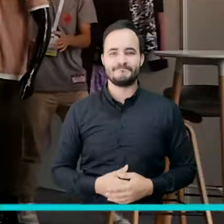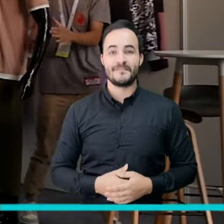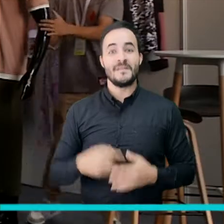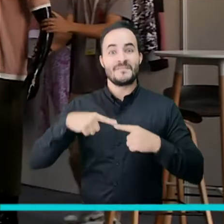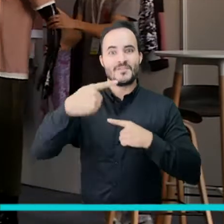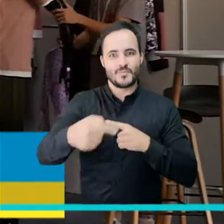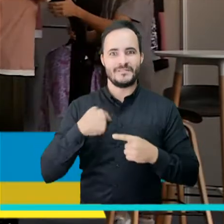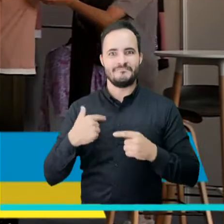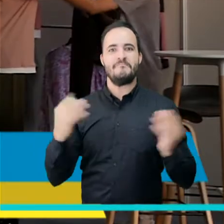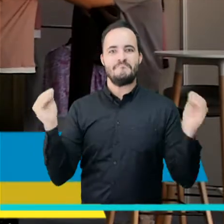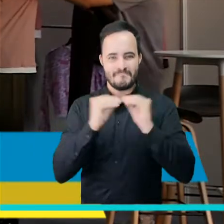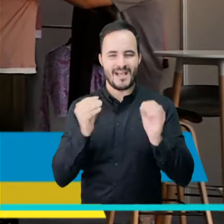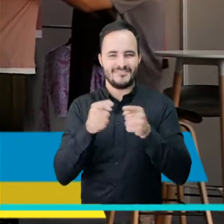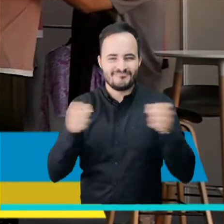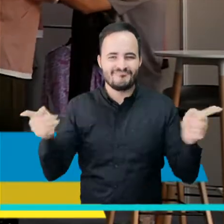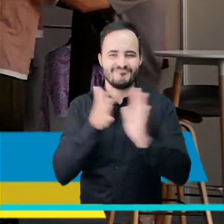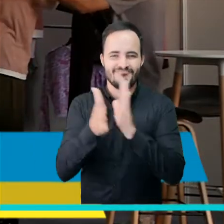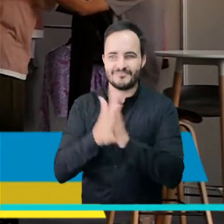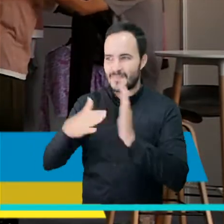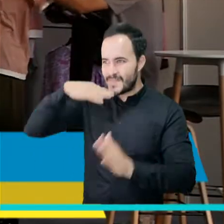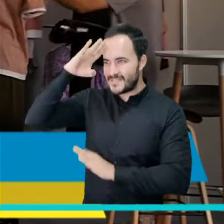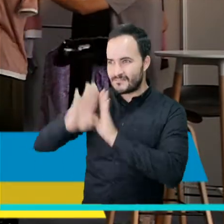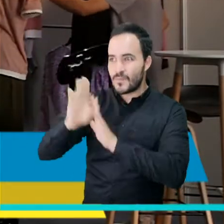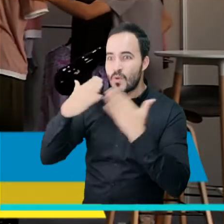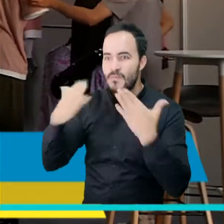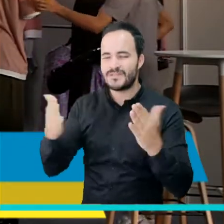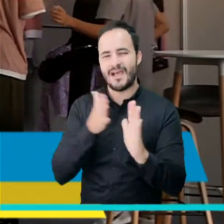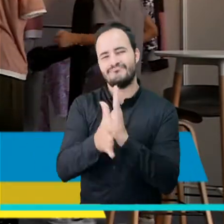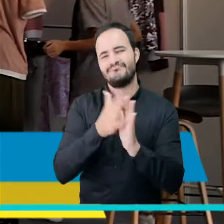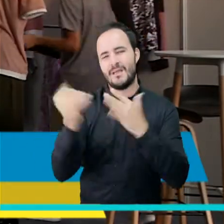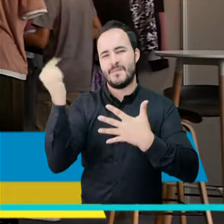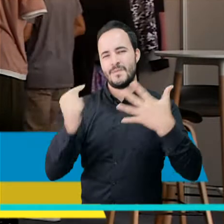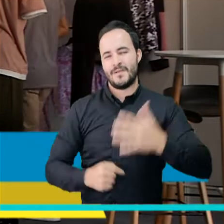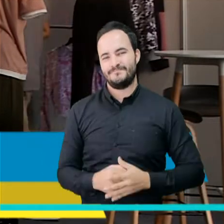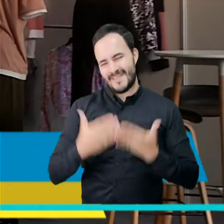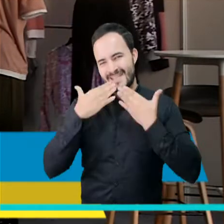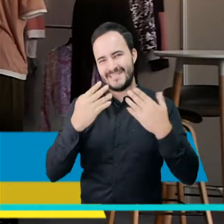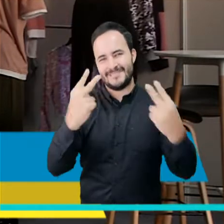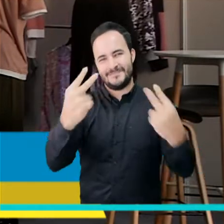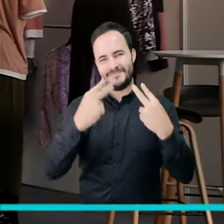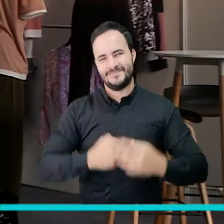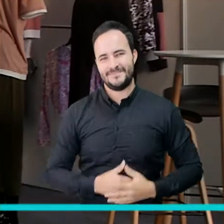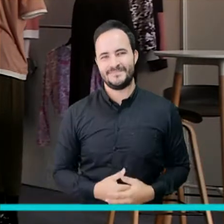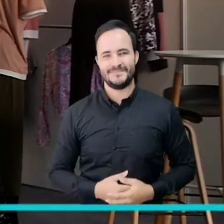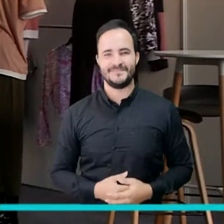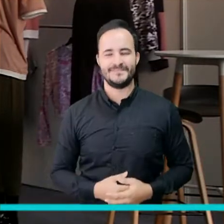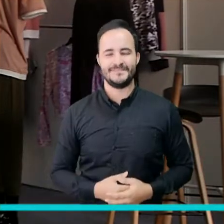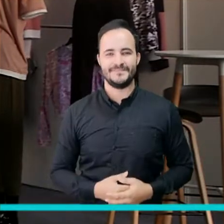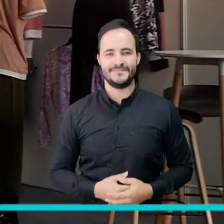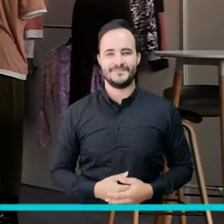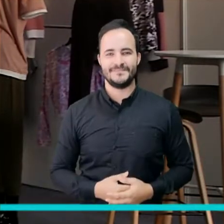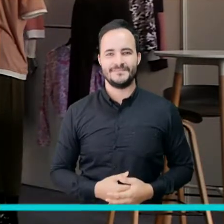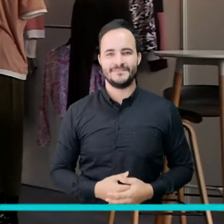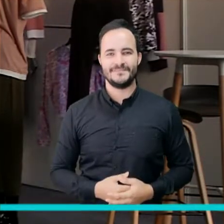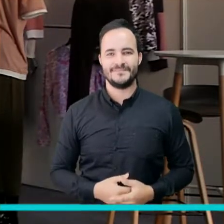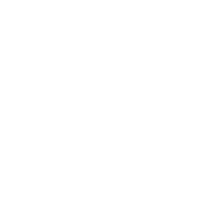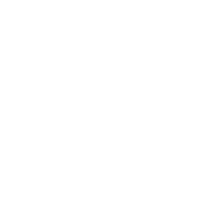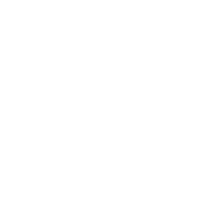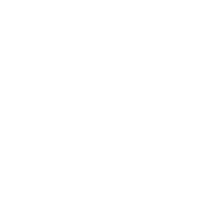Nos vemos en una nueva emisión para contarles más historias y noticias de nuestra Medellín Futuro. Gracias por acompañarnos.